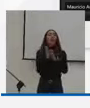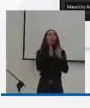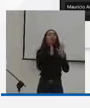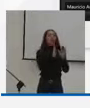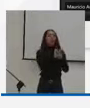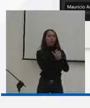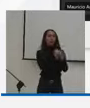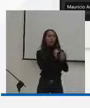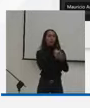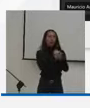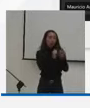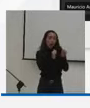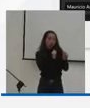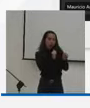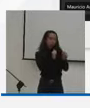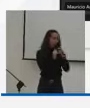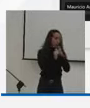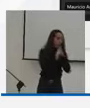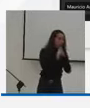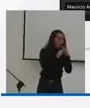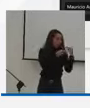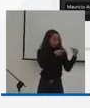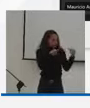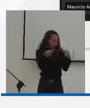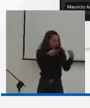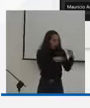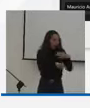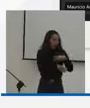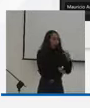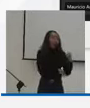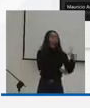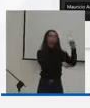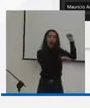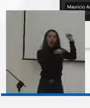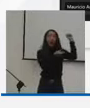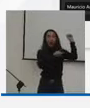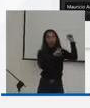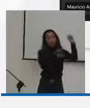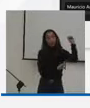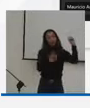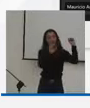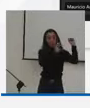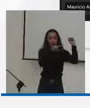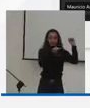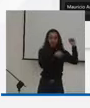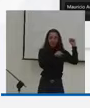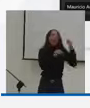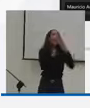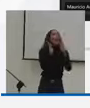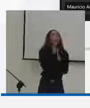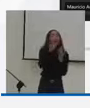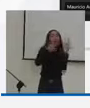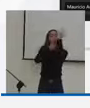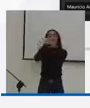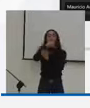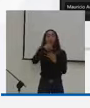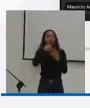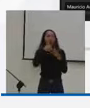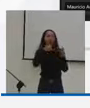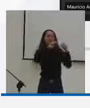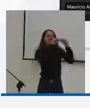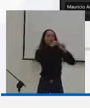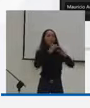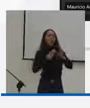competencia, que lo tendremos que impulsar. Impulsar esas regiones de Colombia donde sus biotipos nos dan